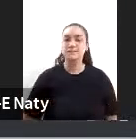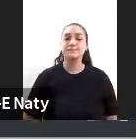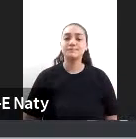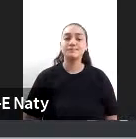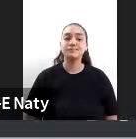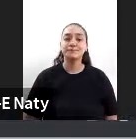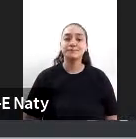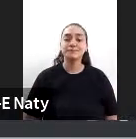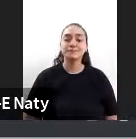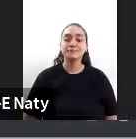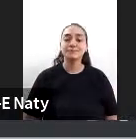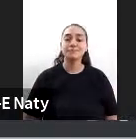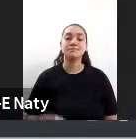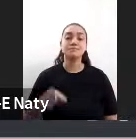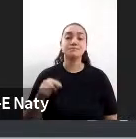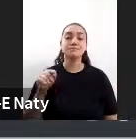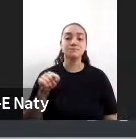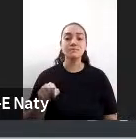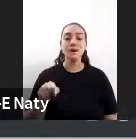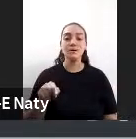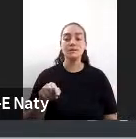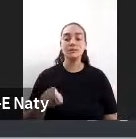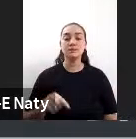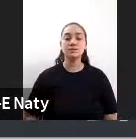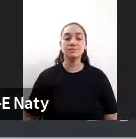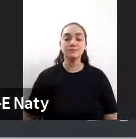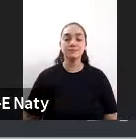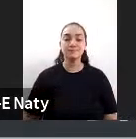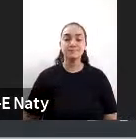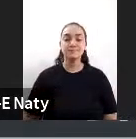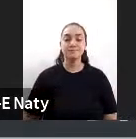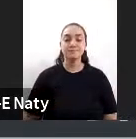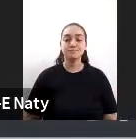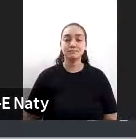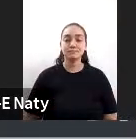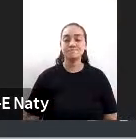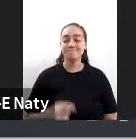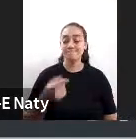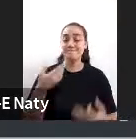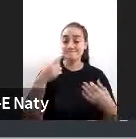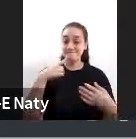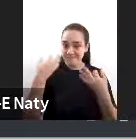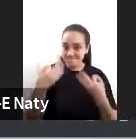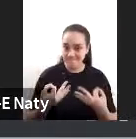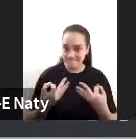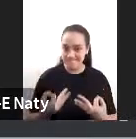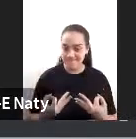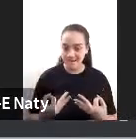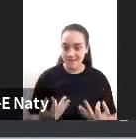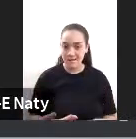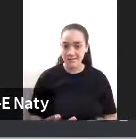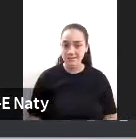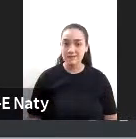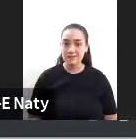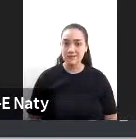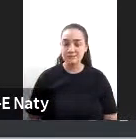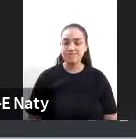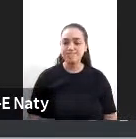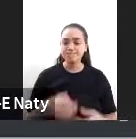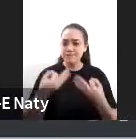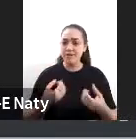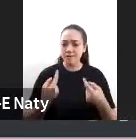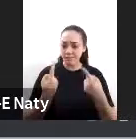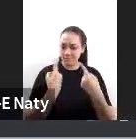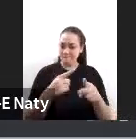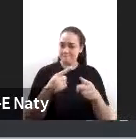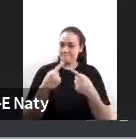en términos prácticos realmente era real existiese esa diferencia y existiese